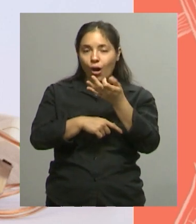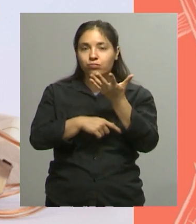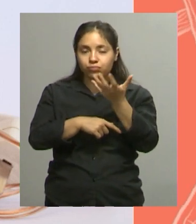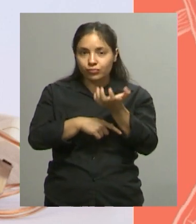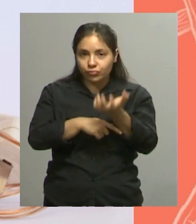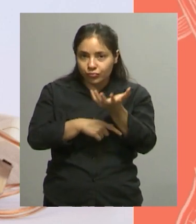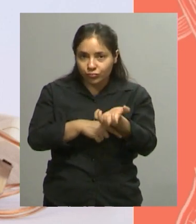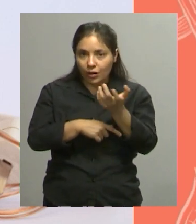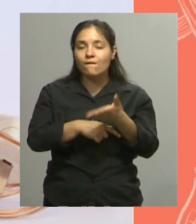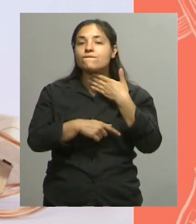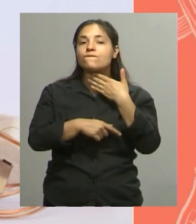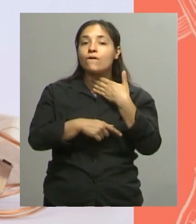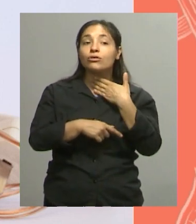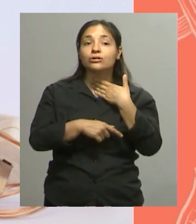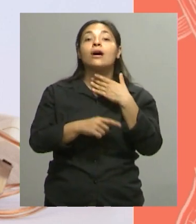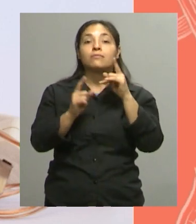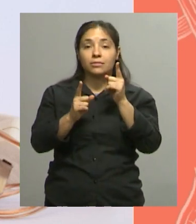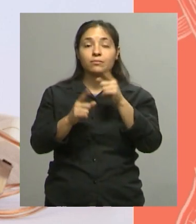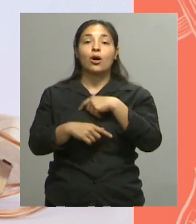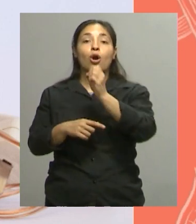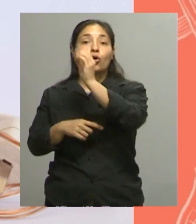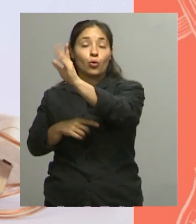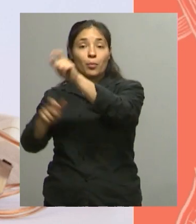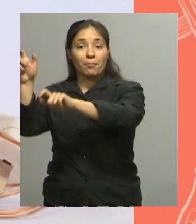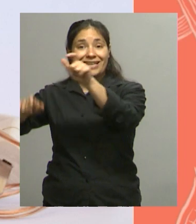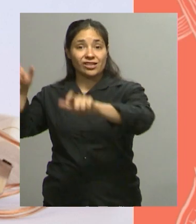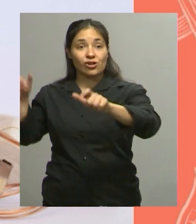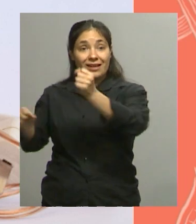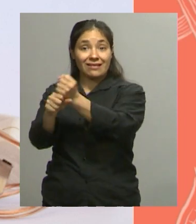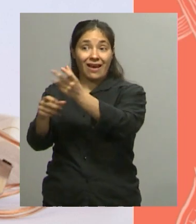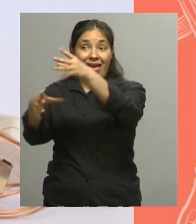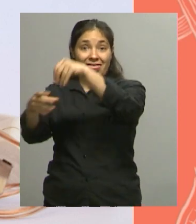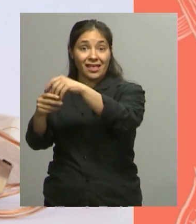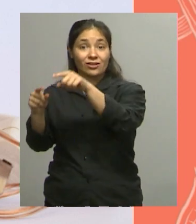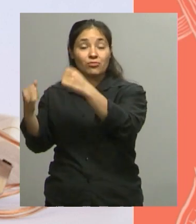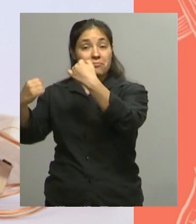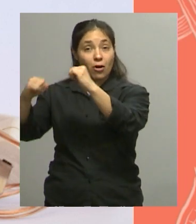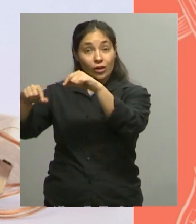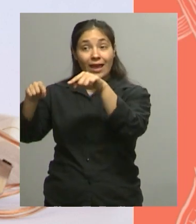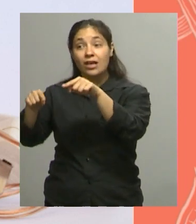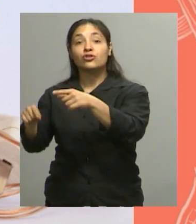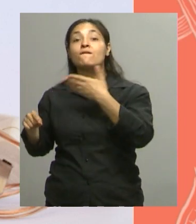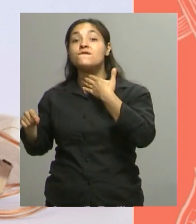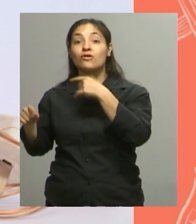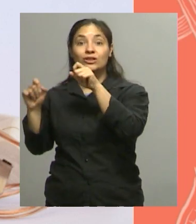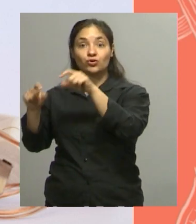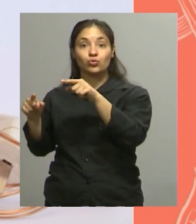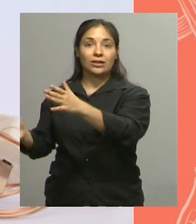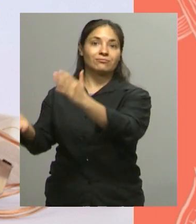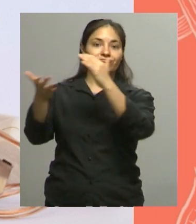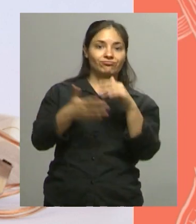Están grabadas con las voces de los integrantes del club ¡Qué lindo! Así que ha sido todo un proceso largo, lindo